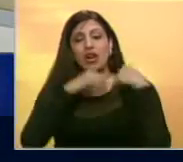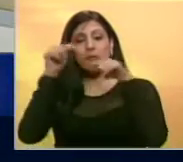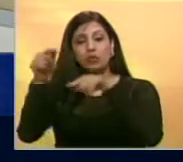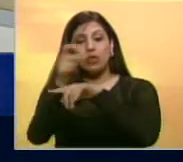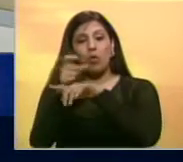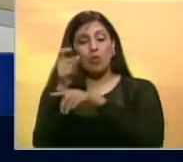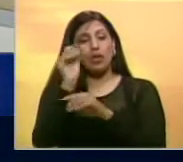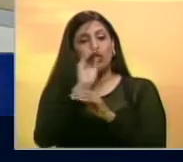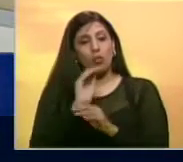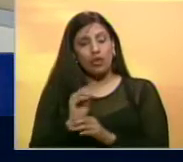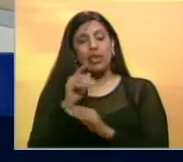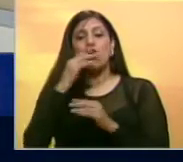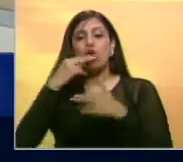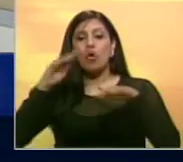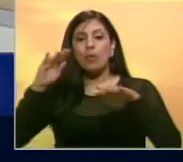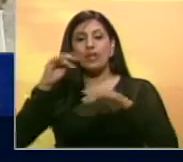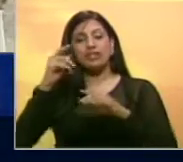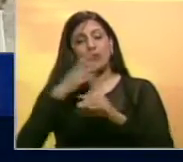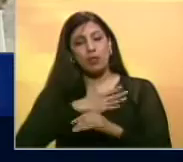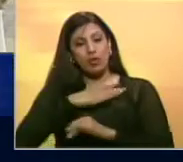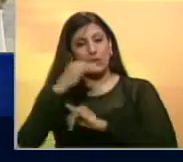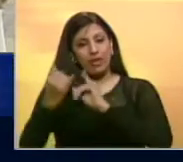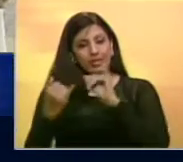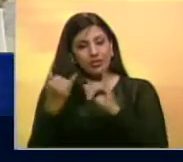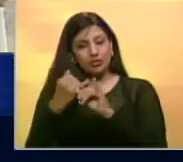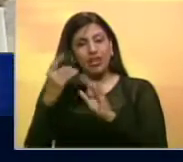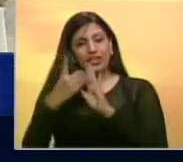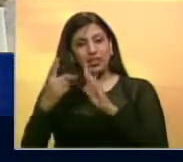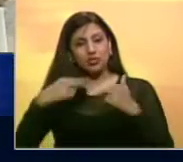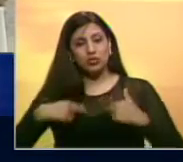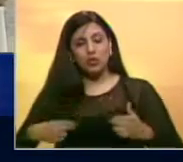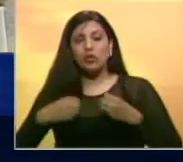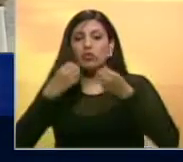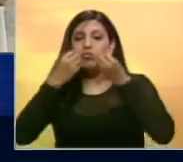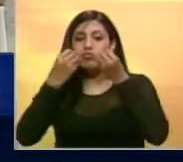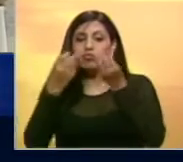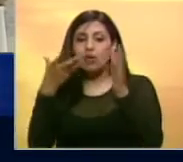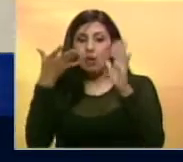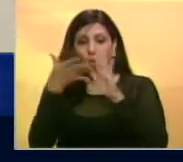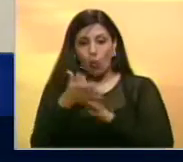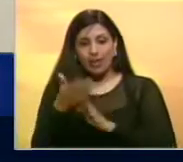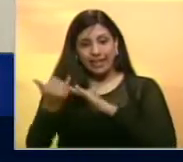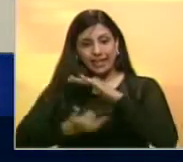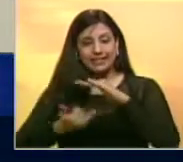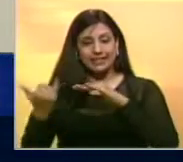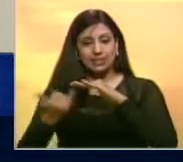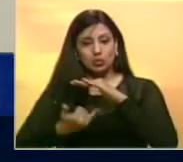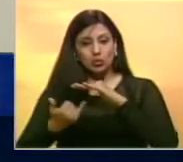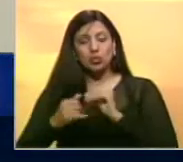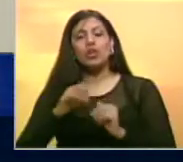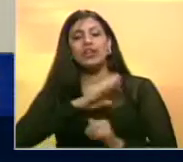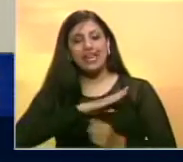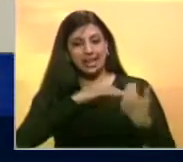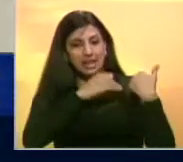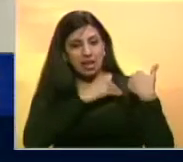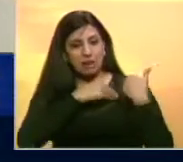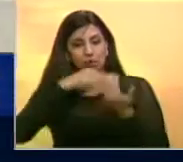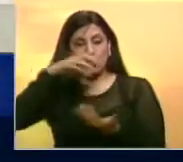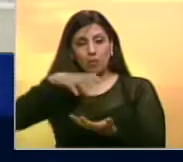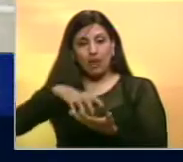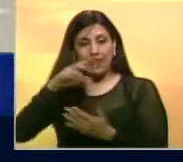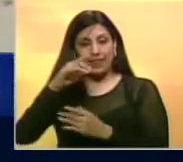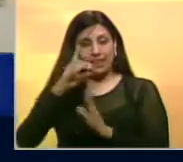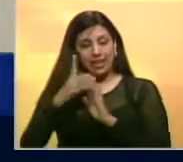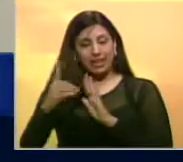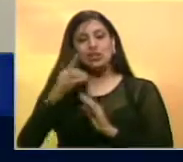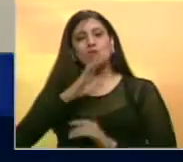compromiso y los tratados de la Corte Interamericana en la declaración pública se asegura que las instituciones que sustentan el Estado de Derecho